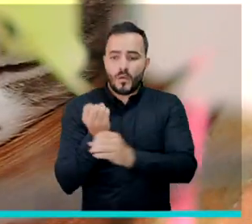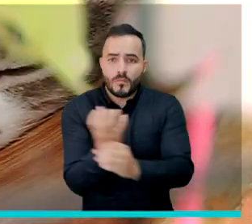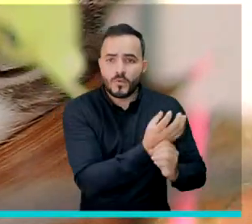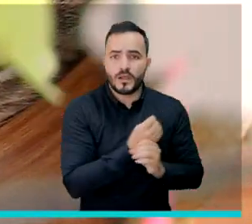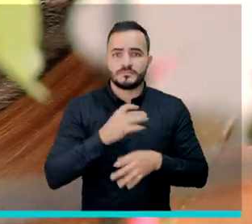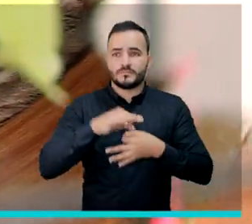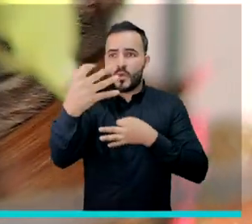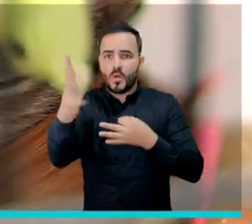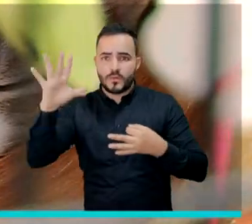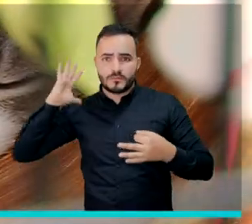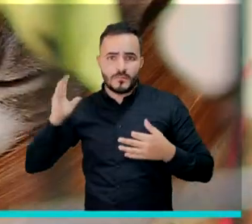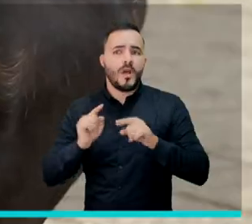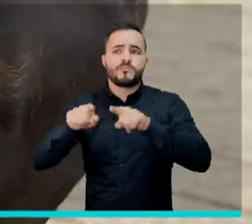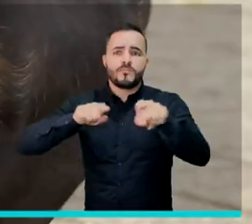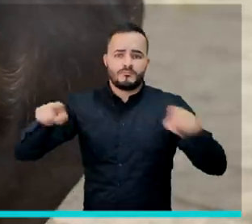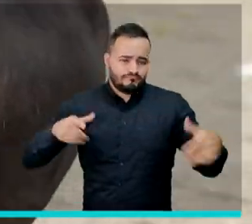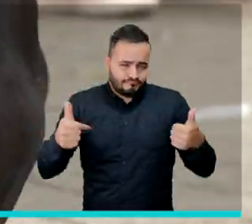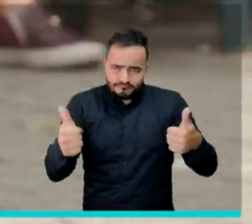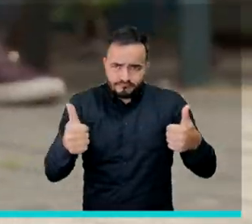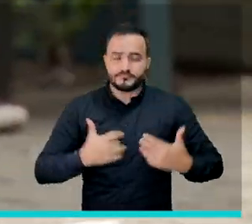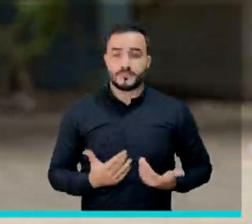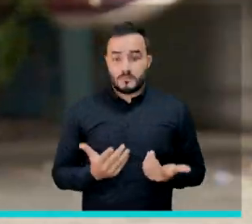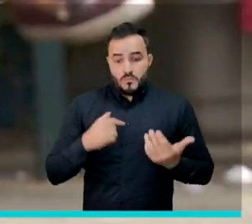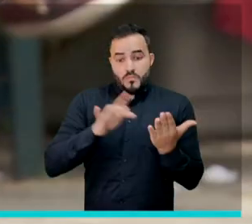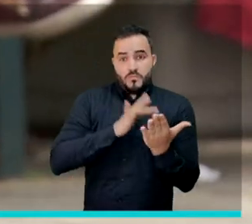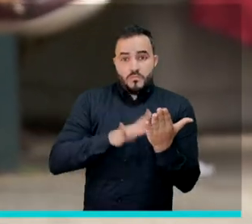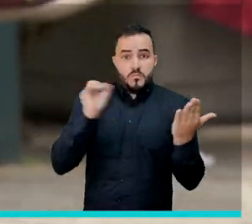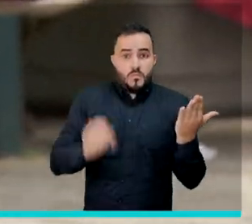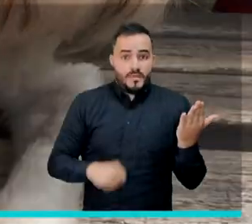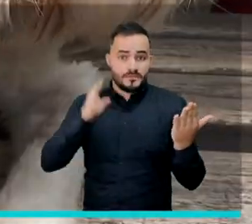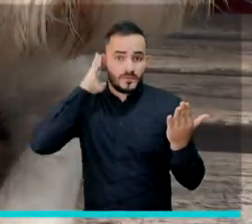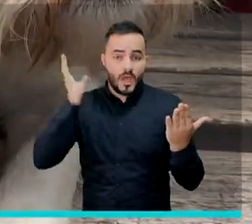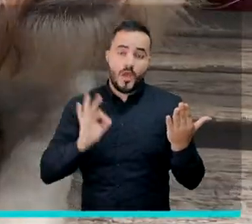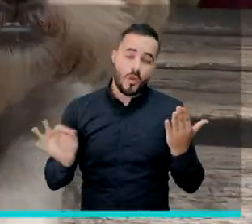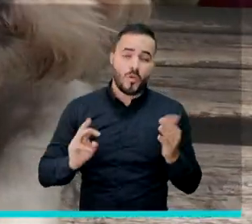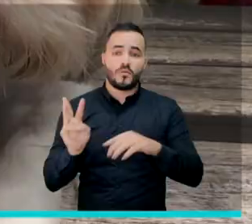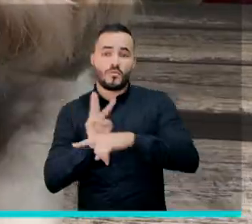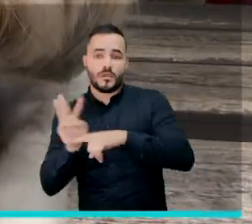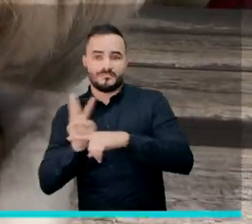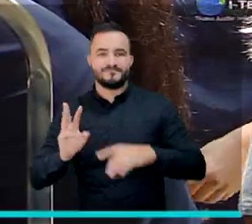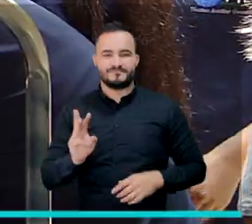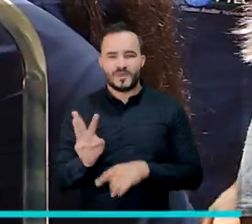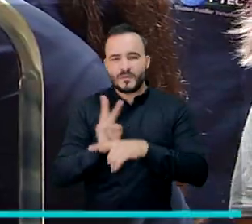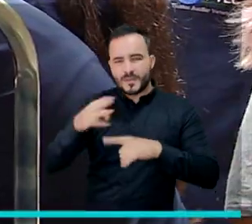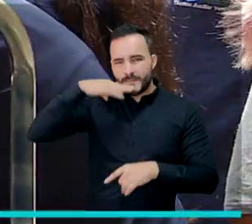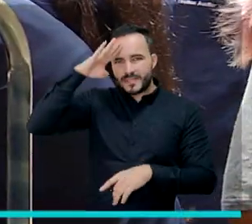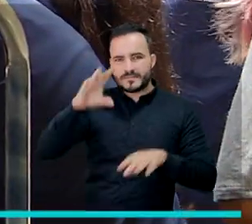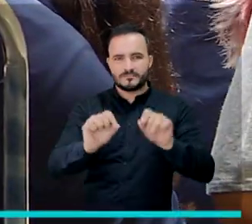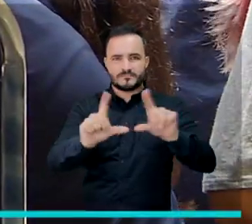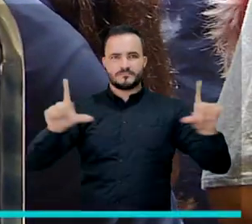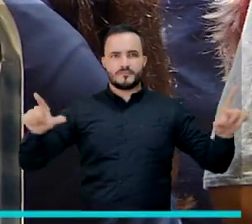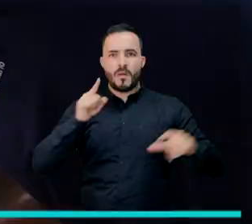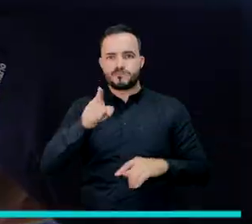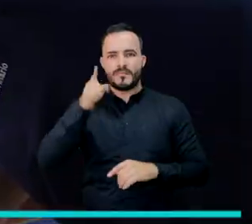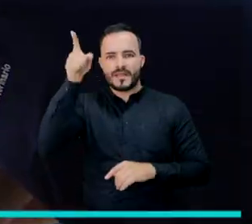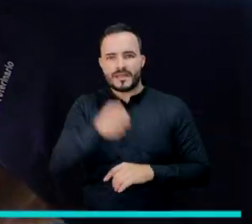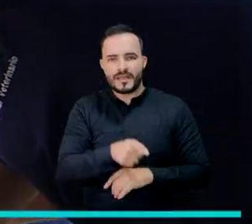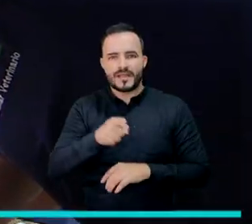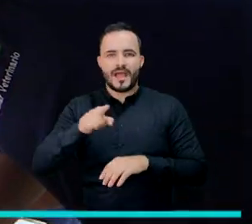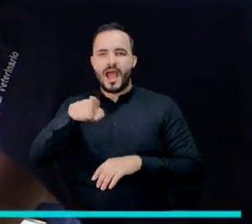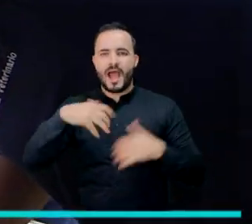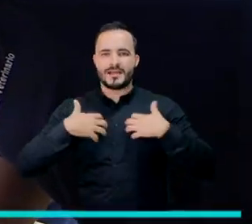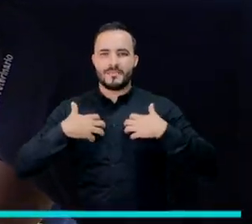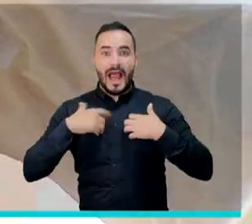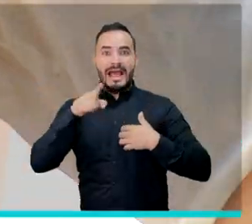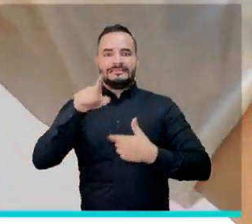web, desde sus dispositivos móviles o desde un acceso web, pueden ingresar a www.medellín.gob.com, en las